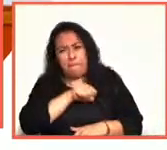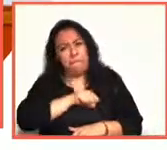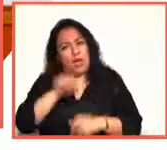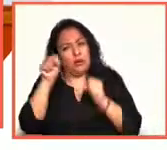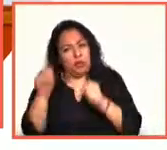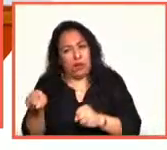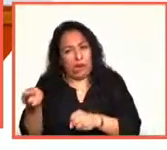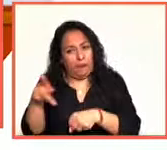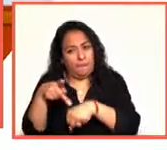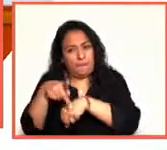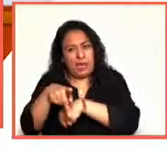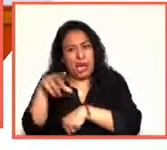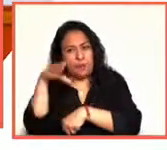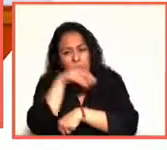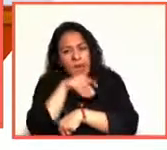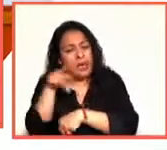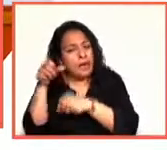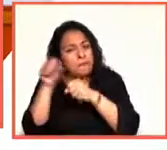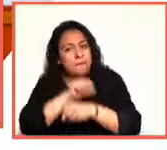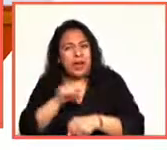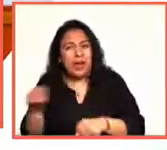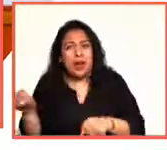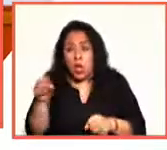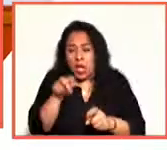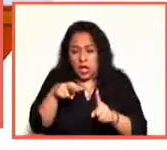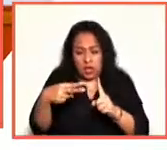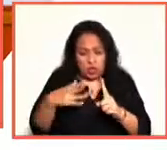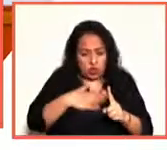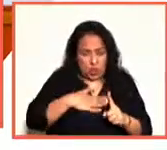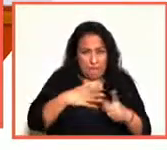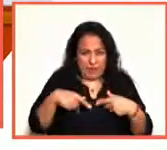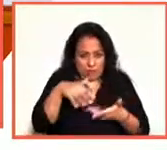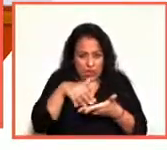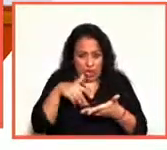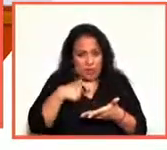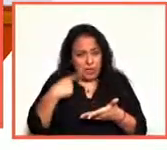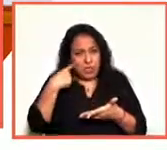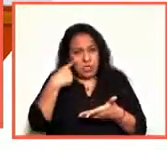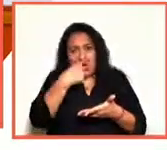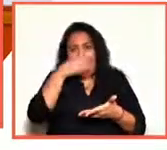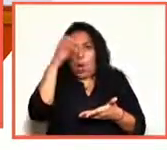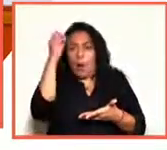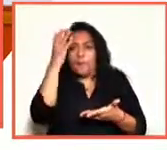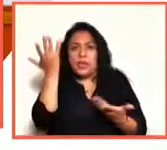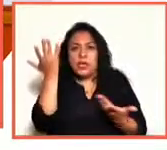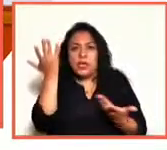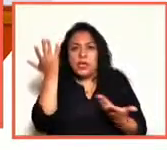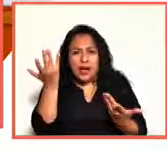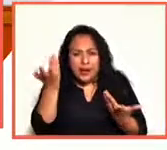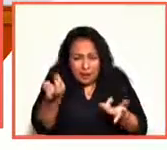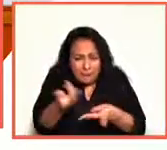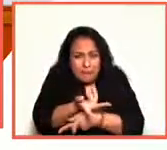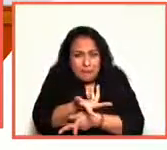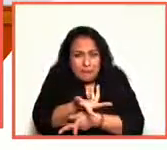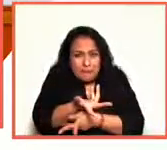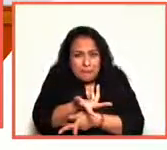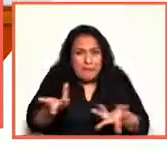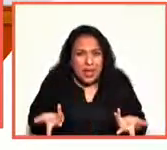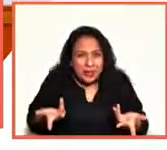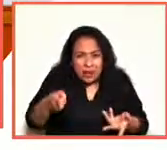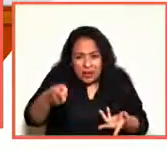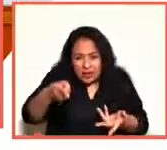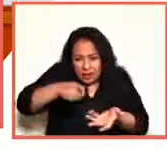es el que te pone a ti en el lugar, como lector, en el lugar de... ¿Aquí qué ha pasado? ¿Aquí qué ha pasado?